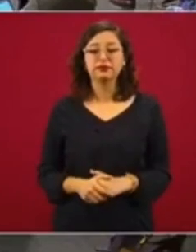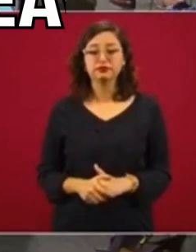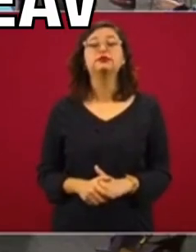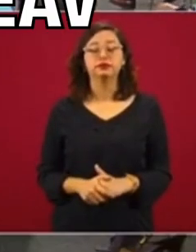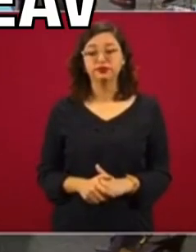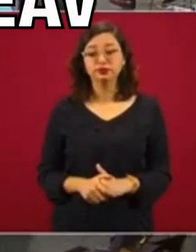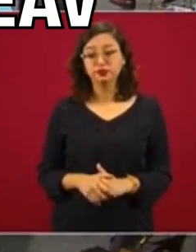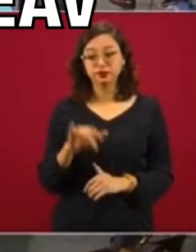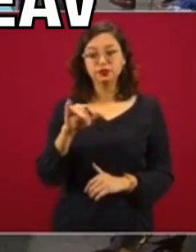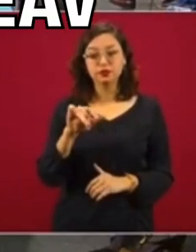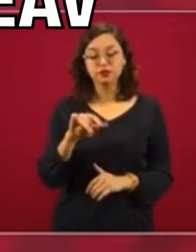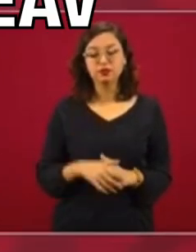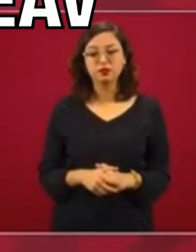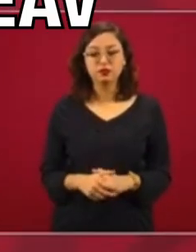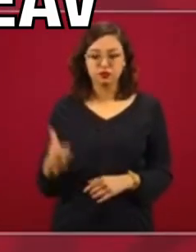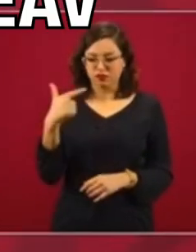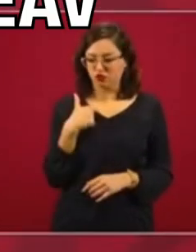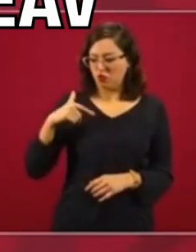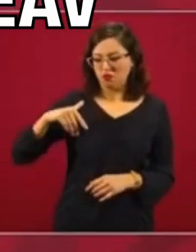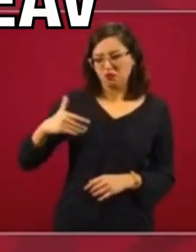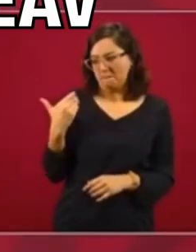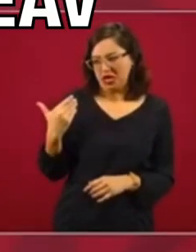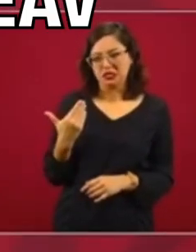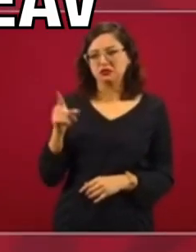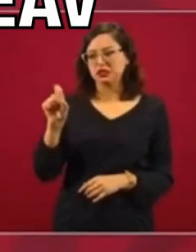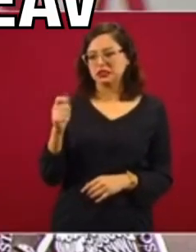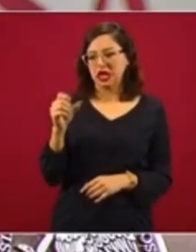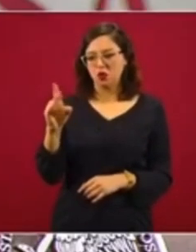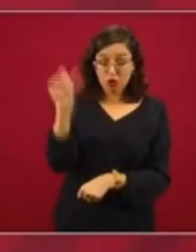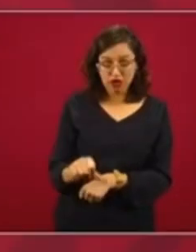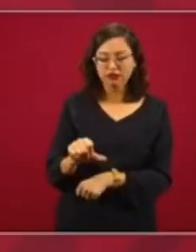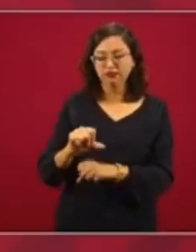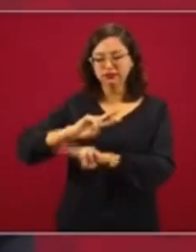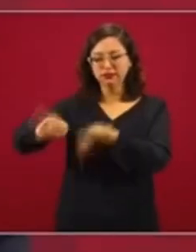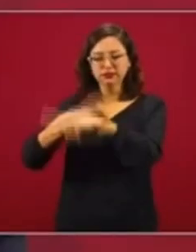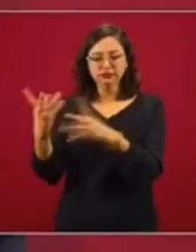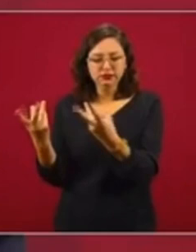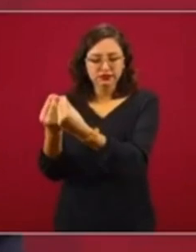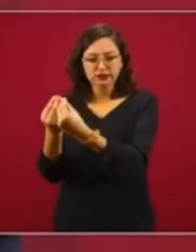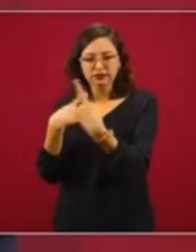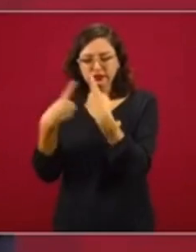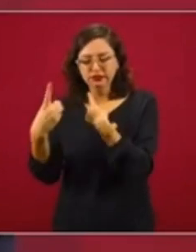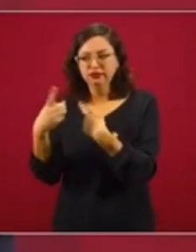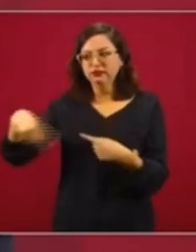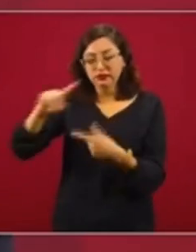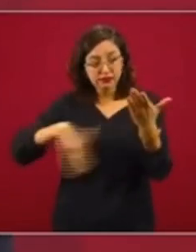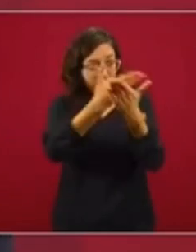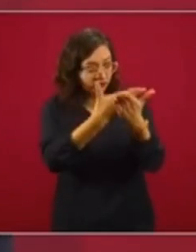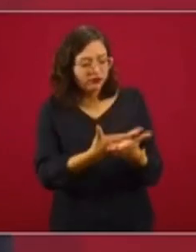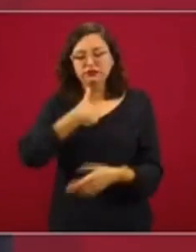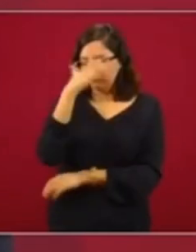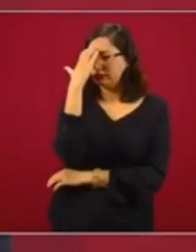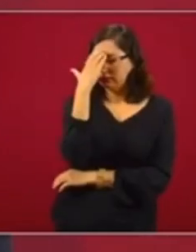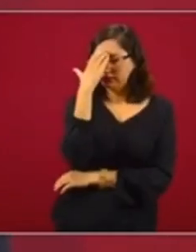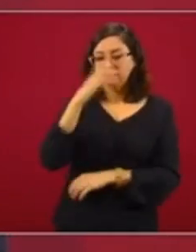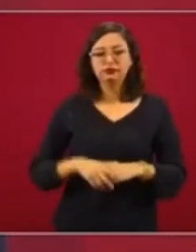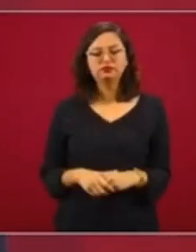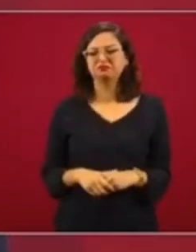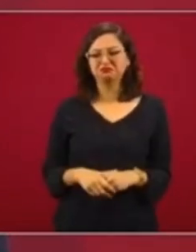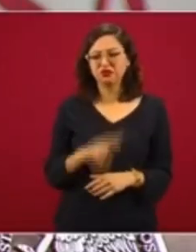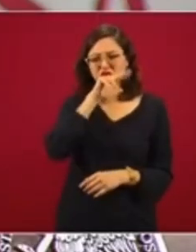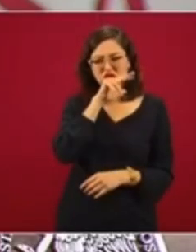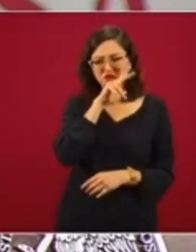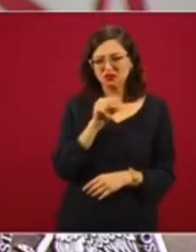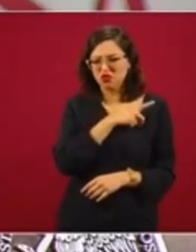Acabo de hablar con la Secretaría de Gobernación para que los atienda. Conozco sus peticiones, no deben de